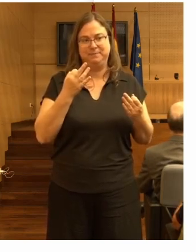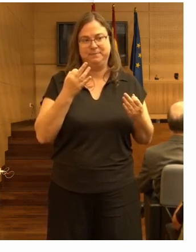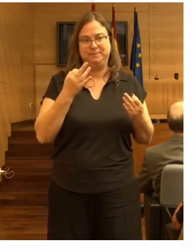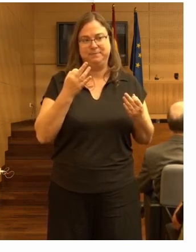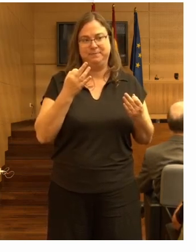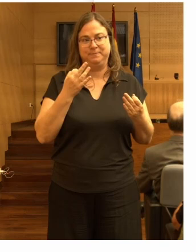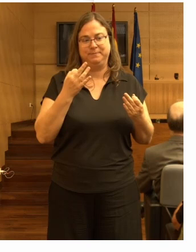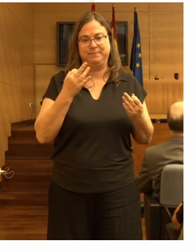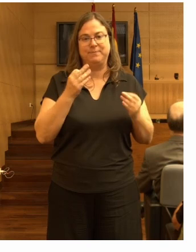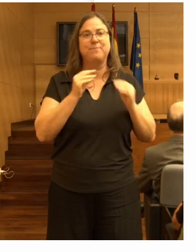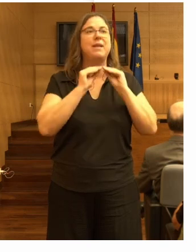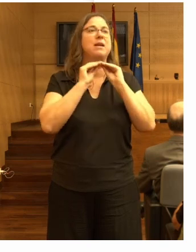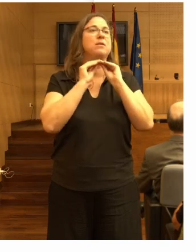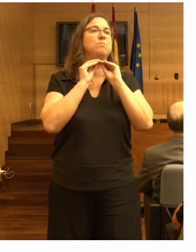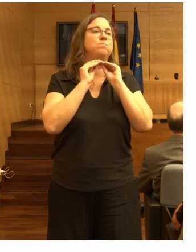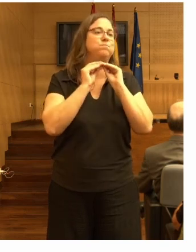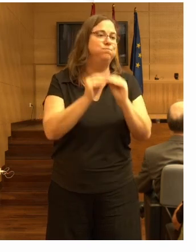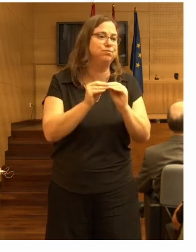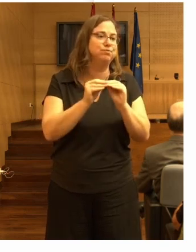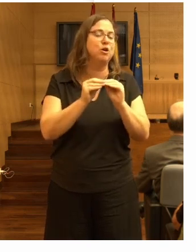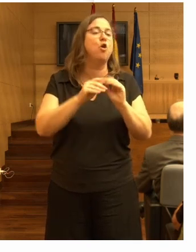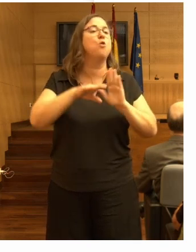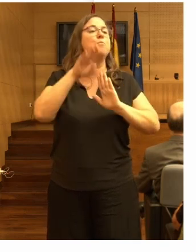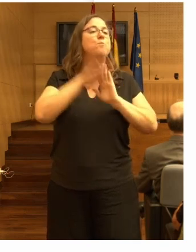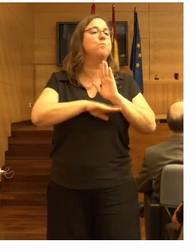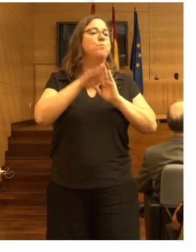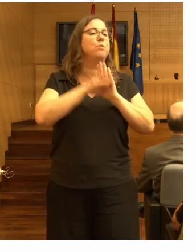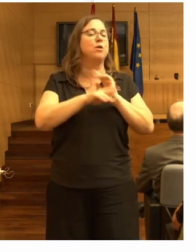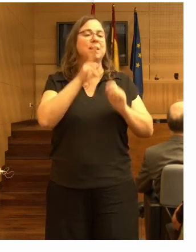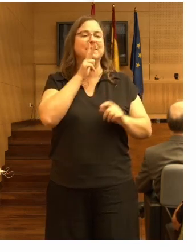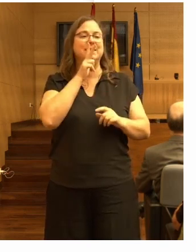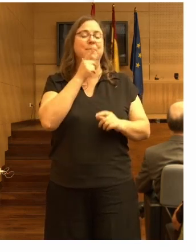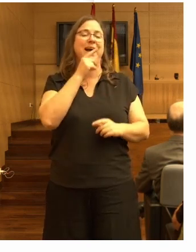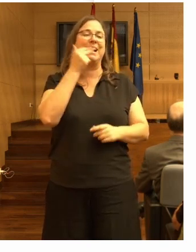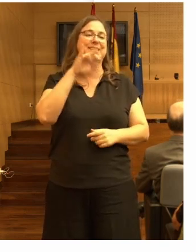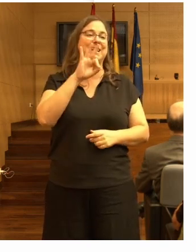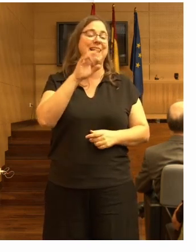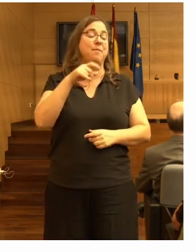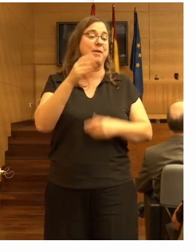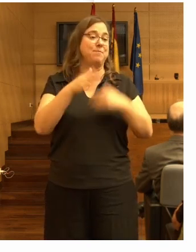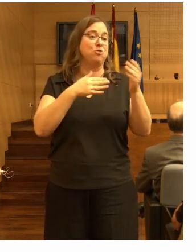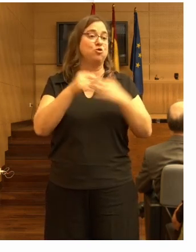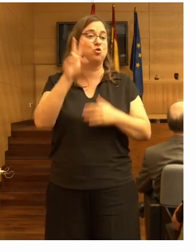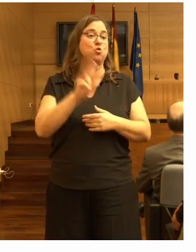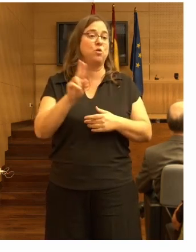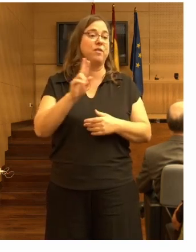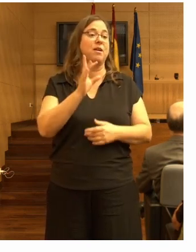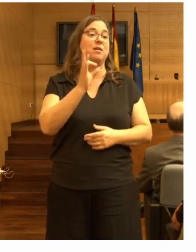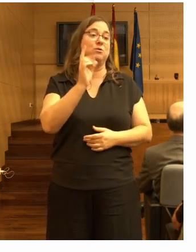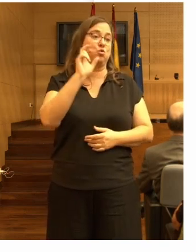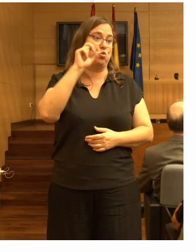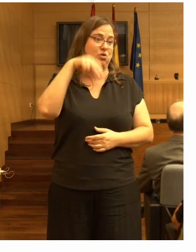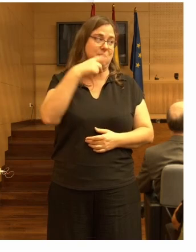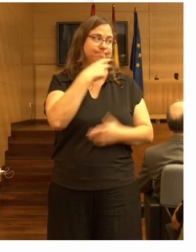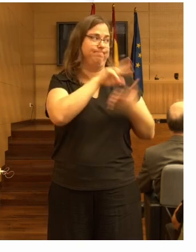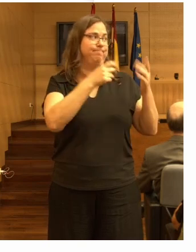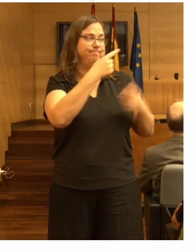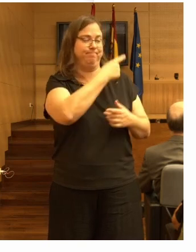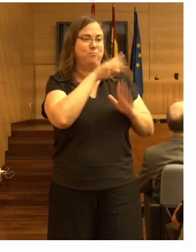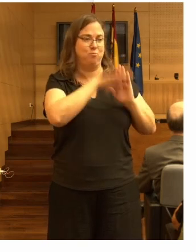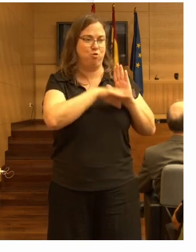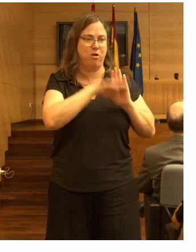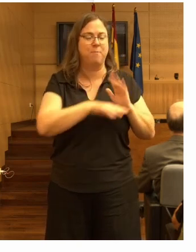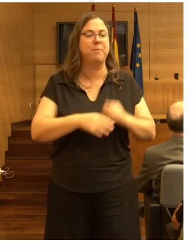es hacer un programa que se llama Housing Enabler de su edad, de Susan Everson y otros que